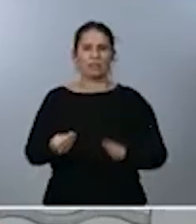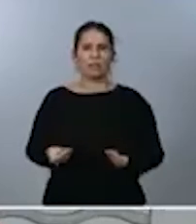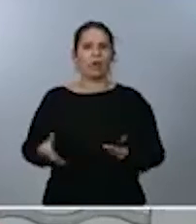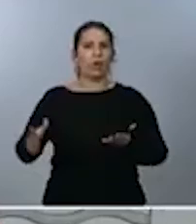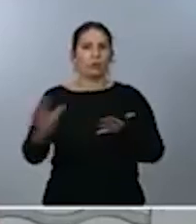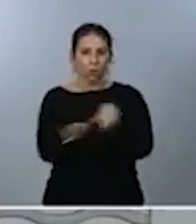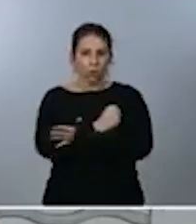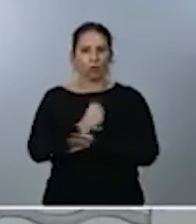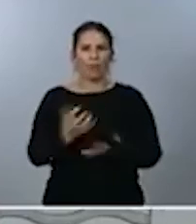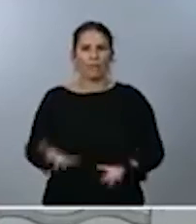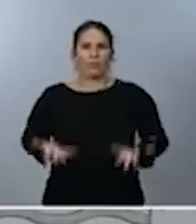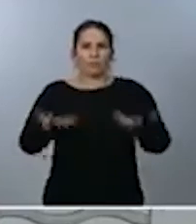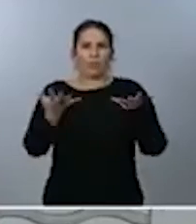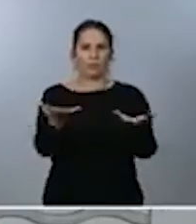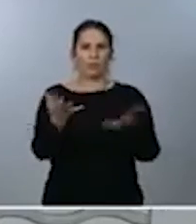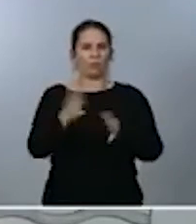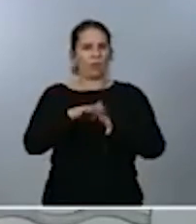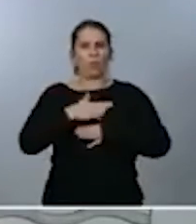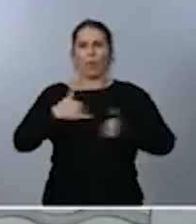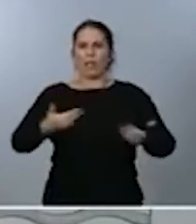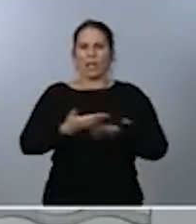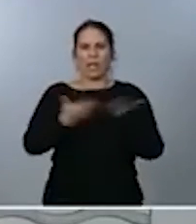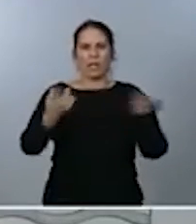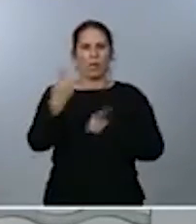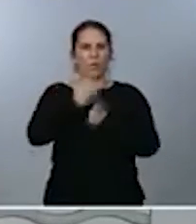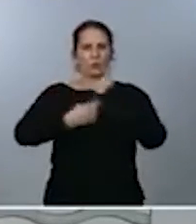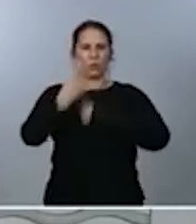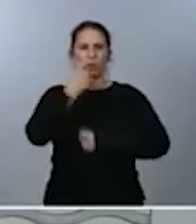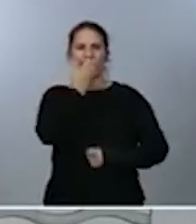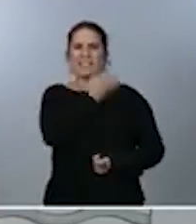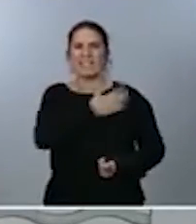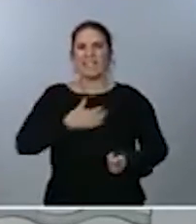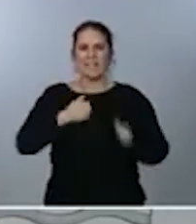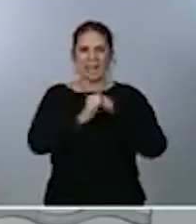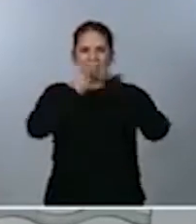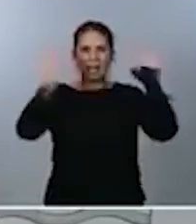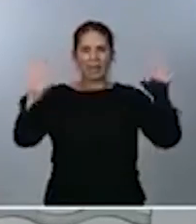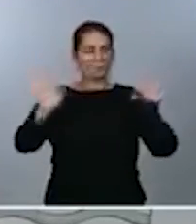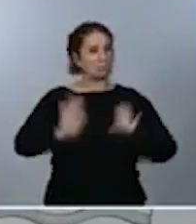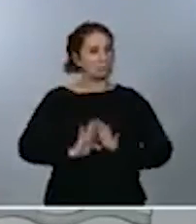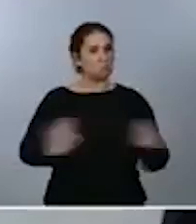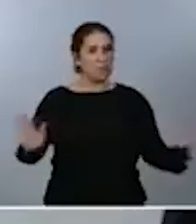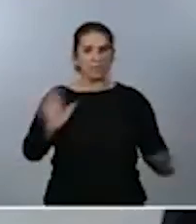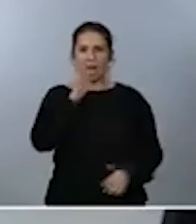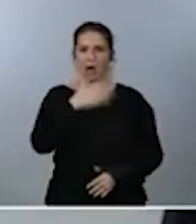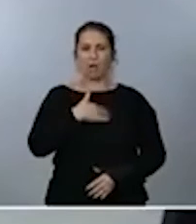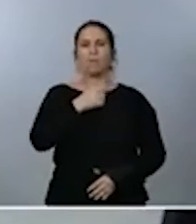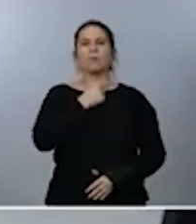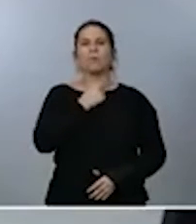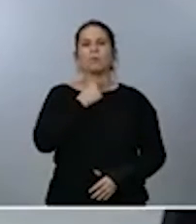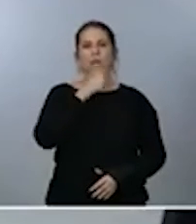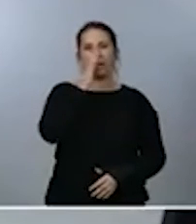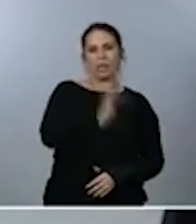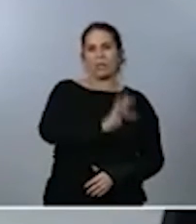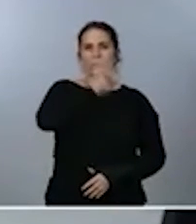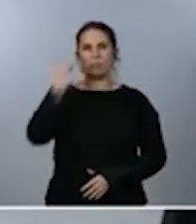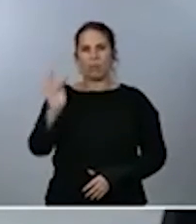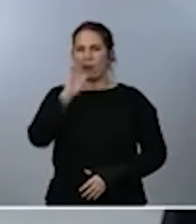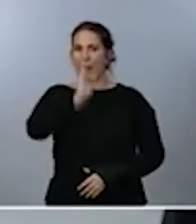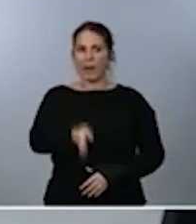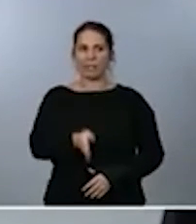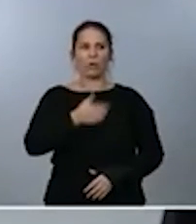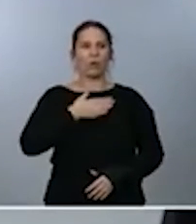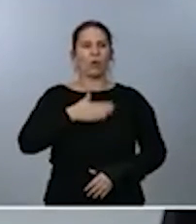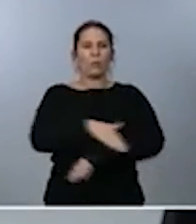su disposición para cualquier consulta que quieran aclarar, pero sin más dilación me gustaría pasarle la palabra al ministro de Sanidad